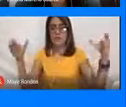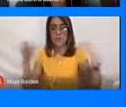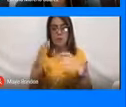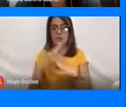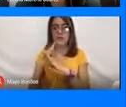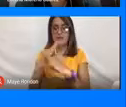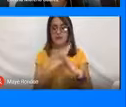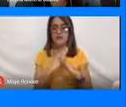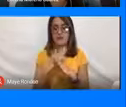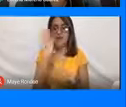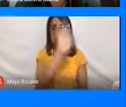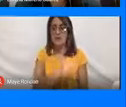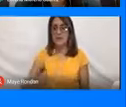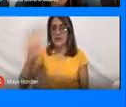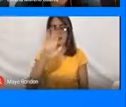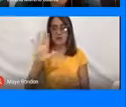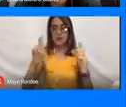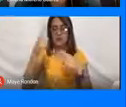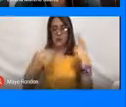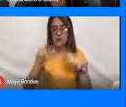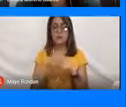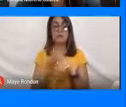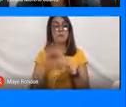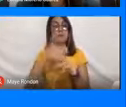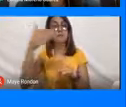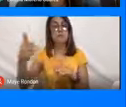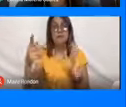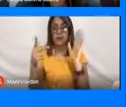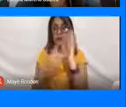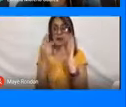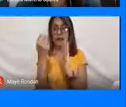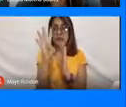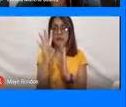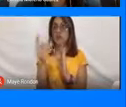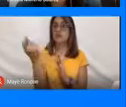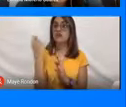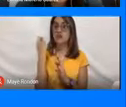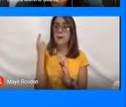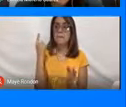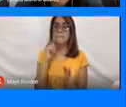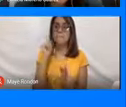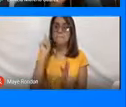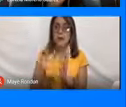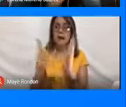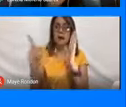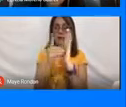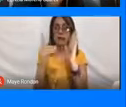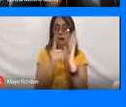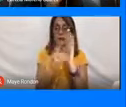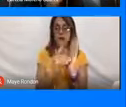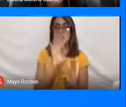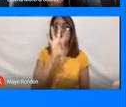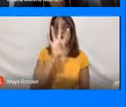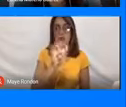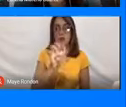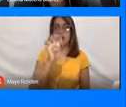turística. Posteriormente, en el 2014, con el decreto 945